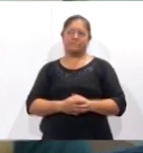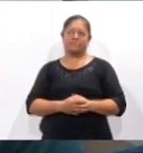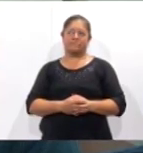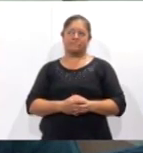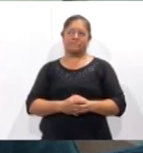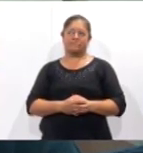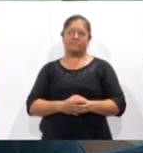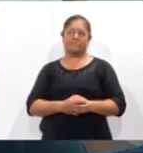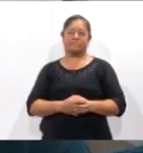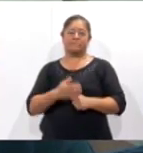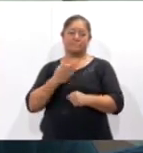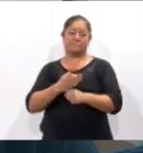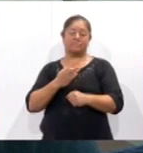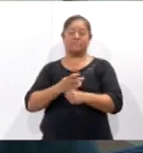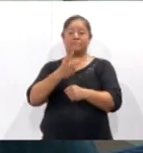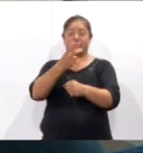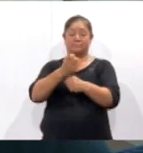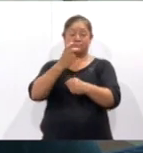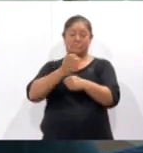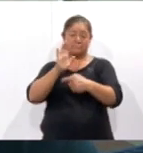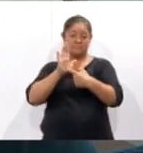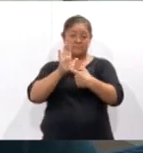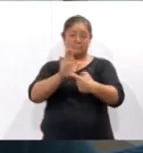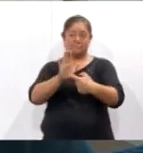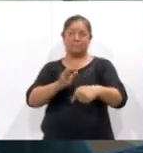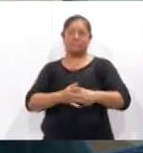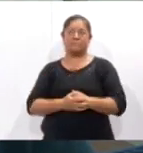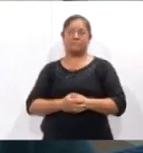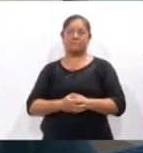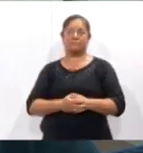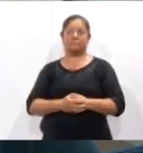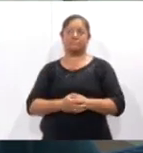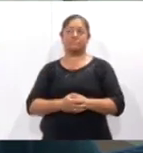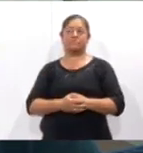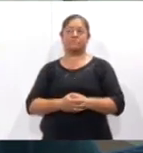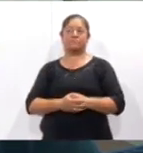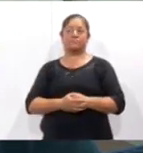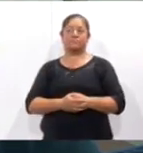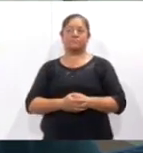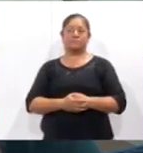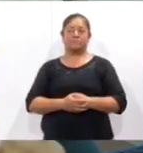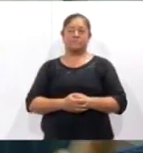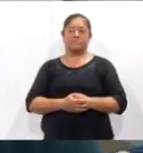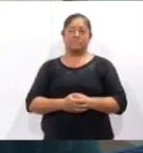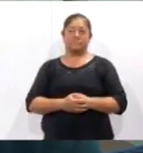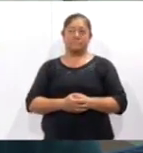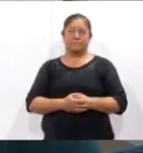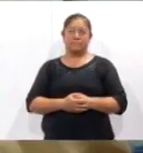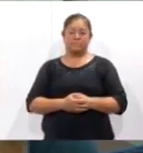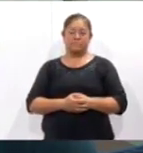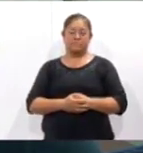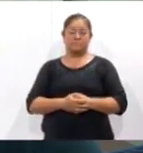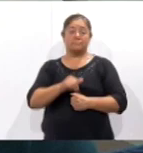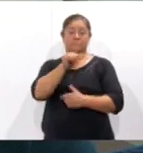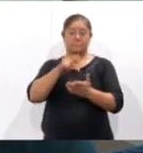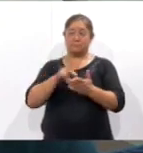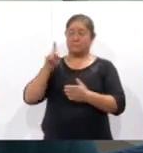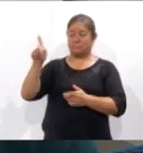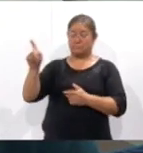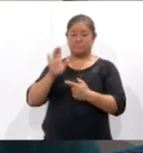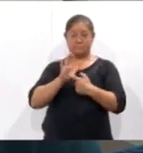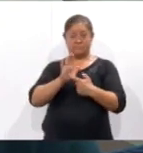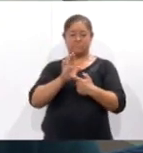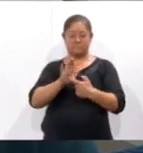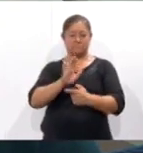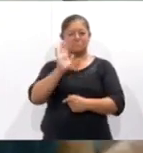Que esta es nuestra segunda presentación. La presentamos en La Libertad, y fue como nuestro ensayo